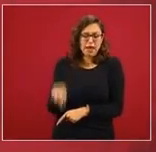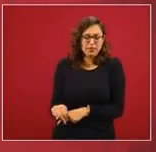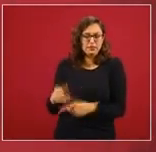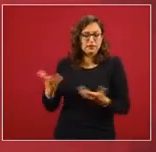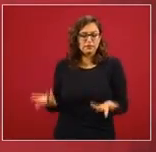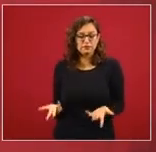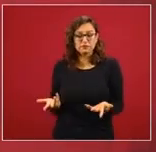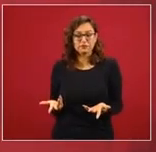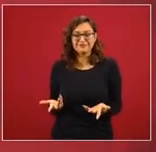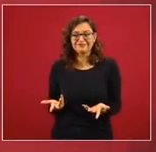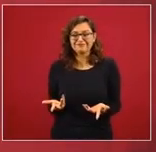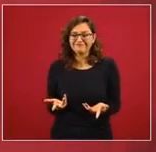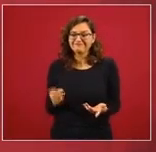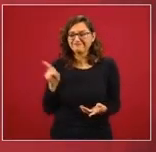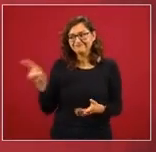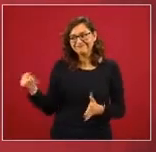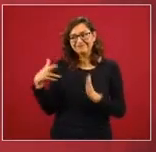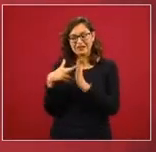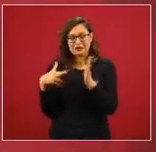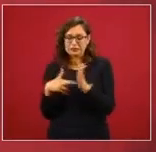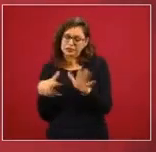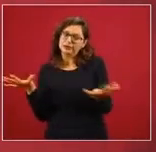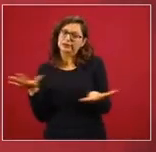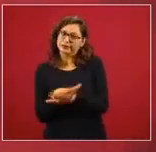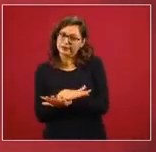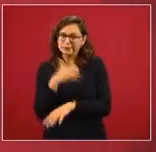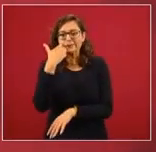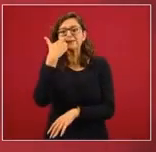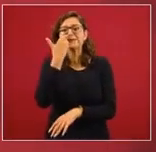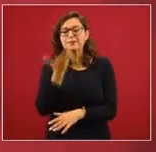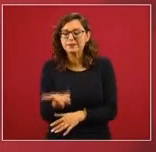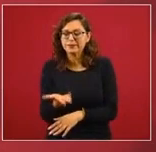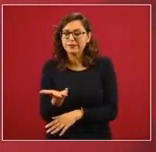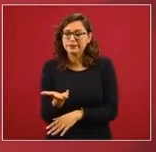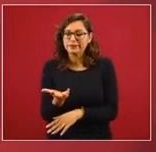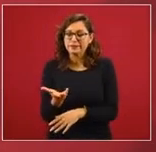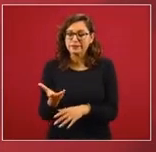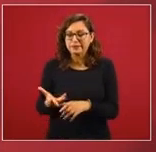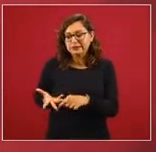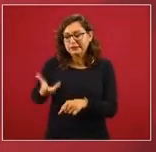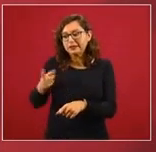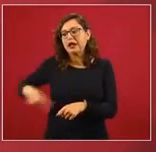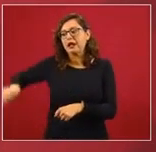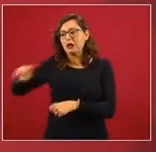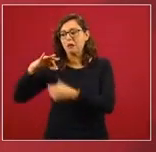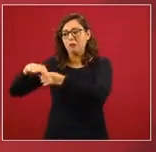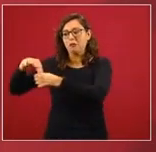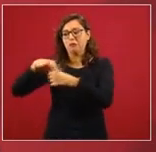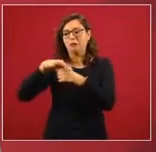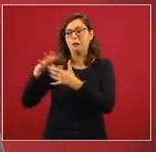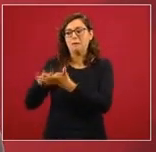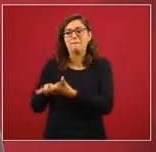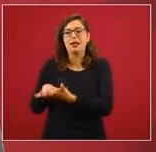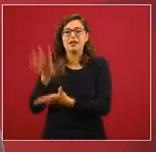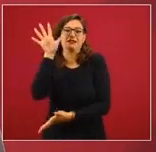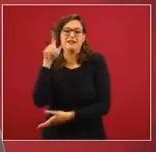Pues se quería modificar el reglamento y como se tiene la mayoría, se puede,